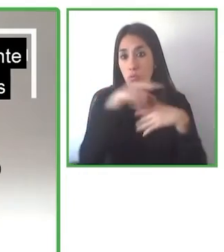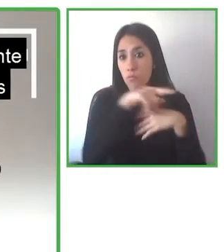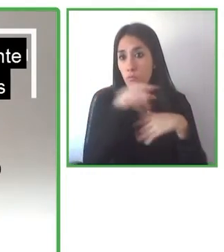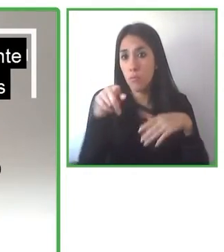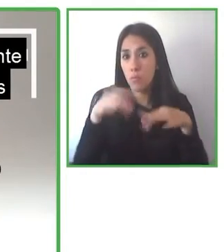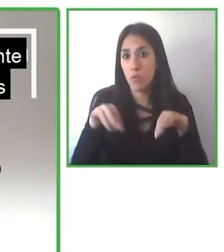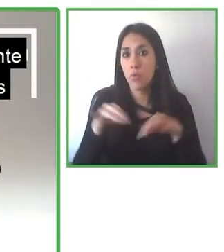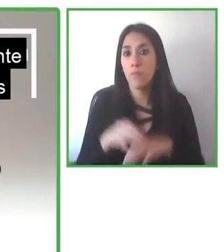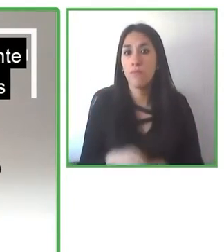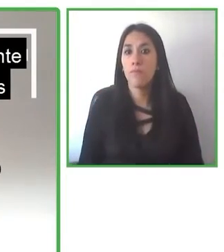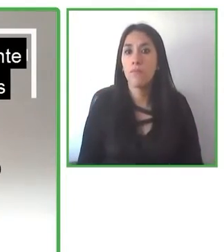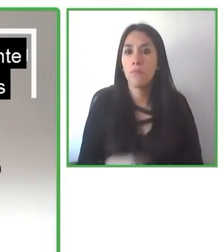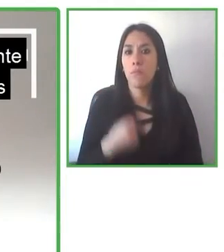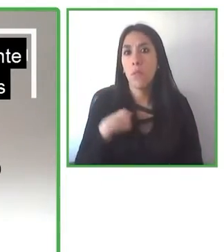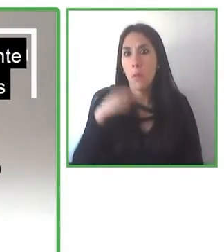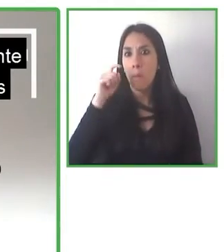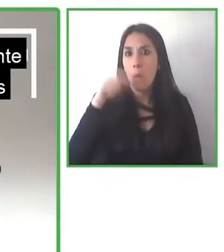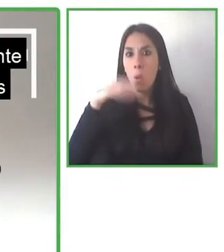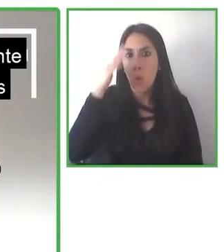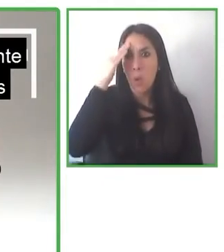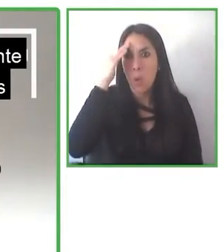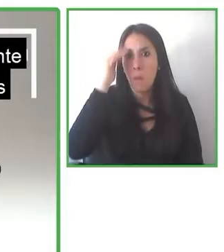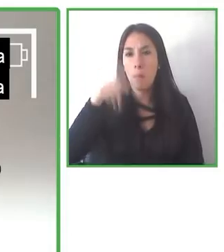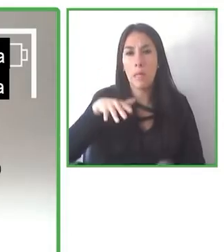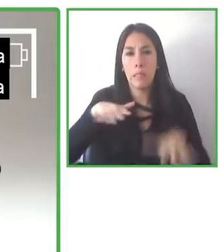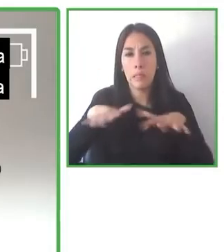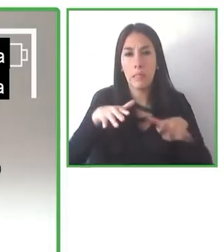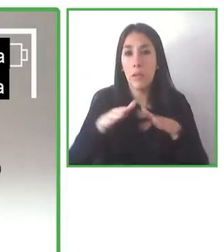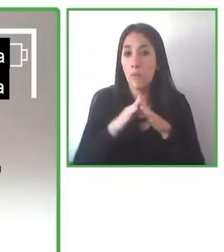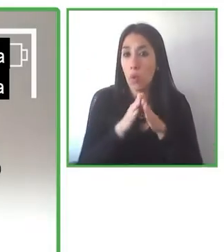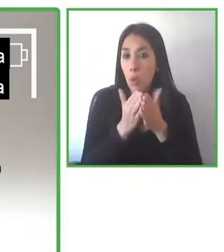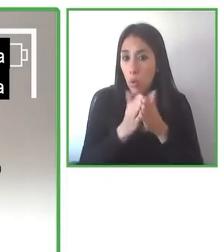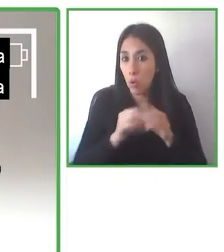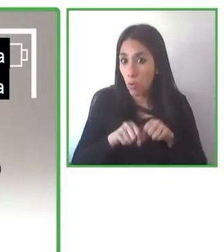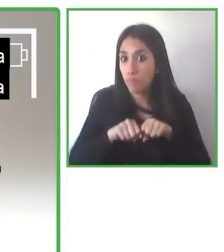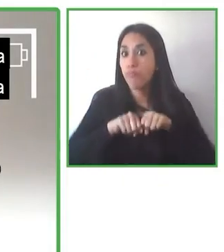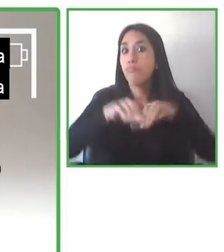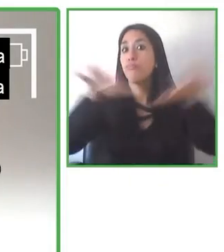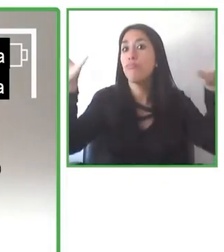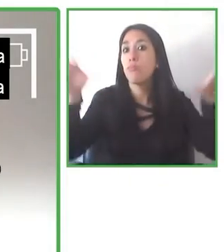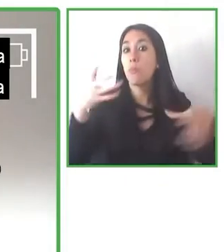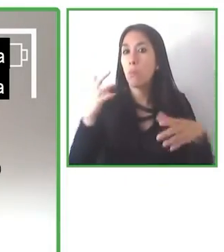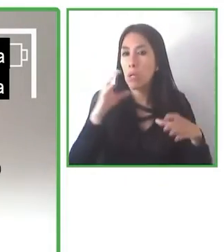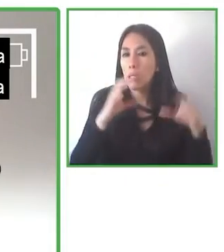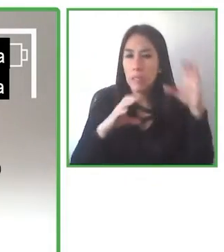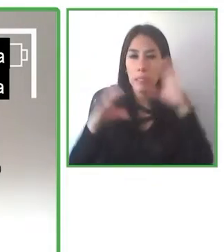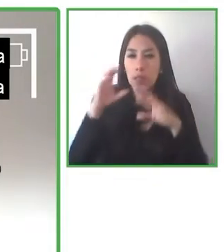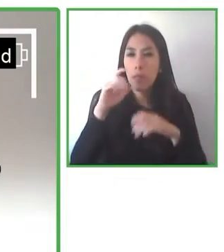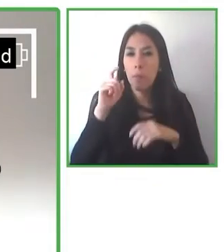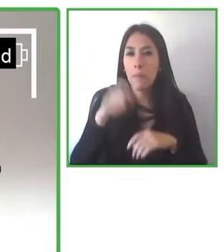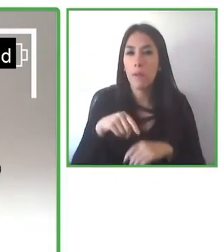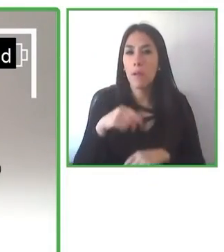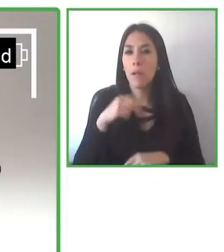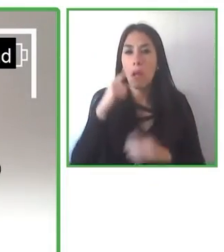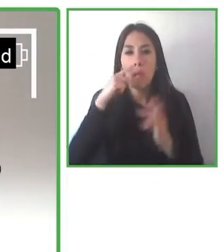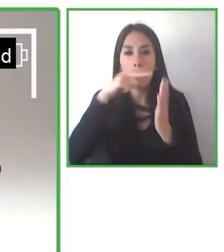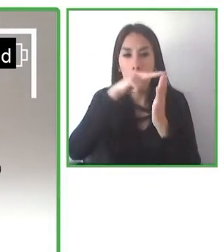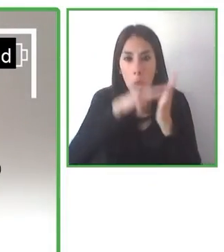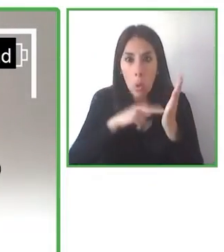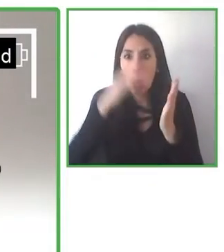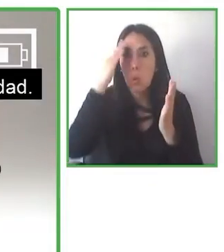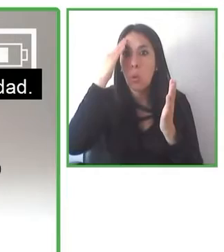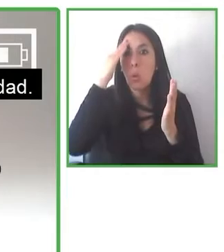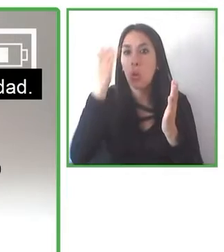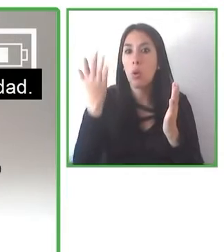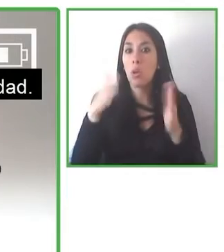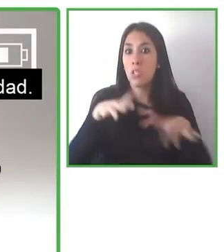Creo que es muy importante difundir libros accesibles para que la gente aprenda y conozca sobre la lectura, a través de